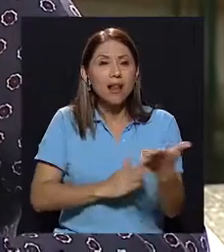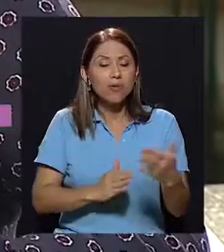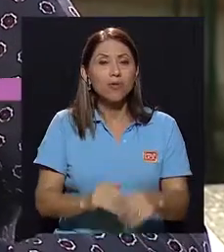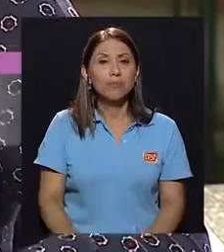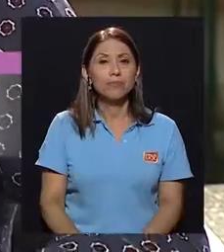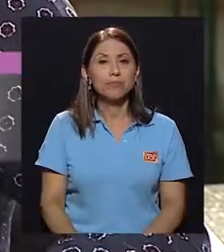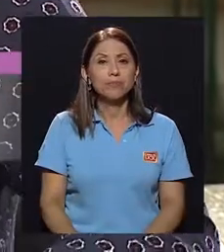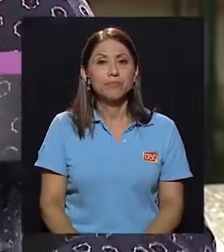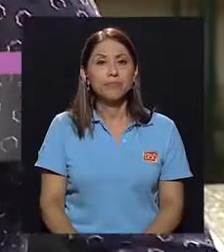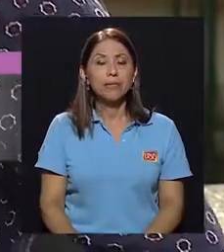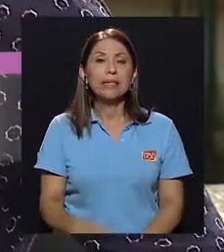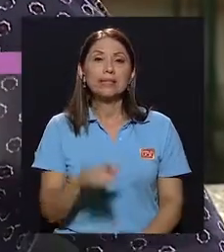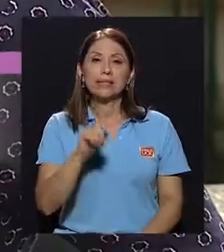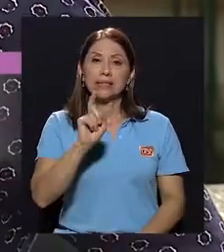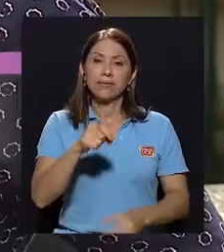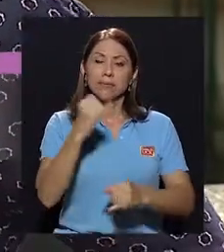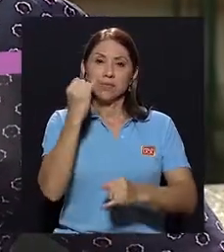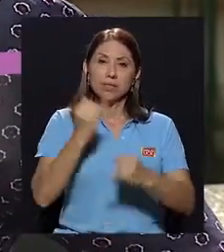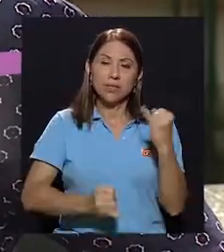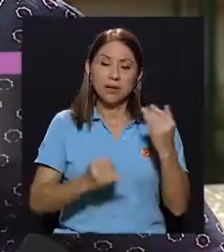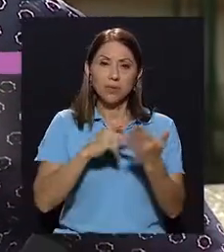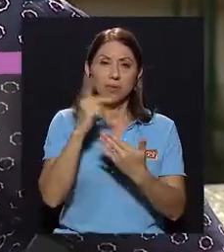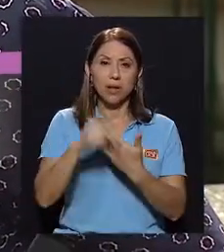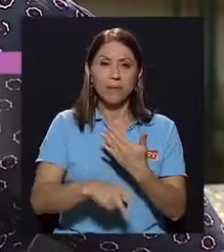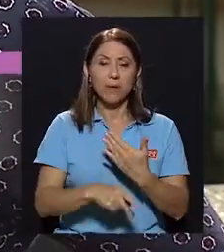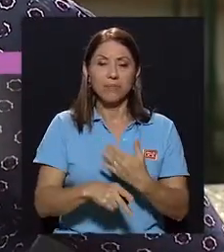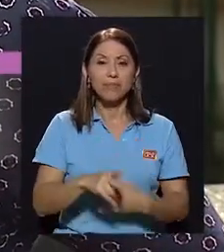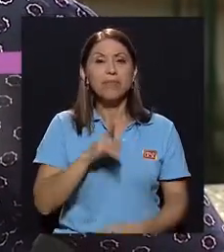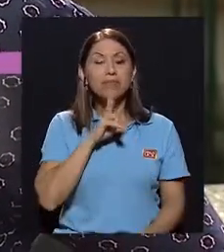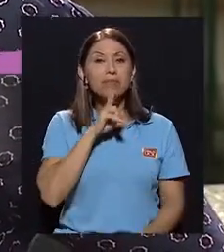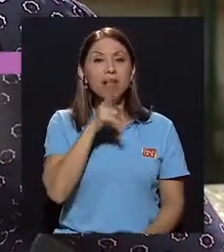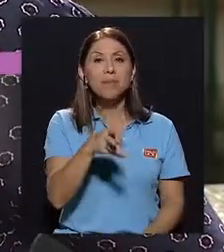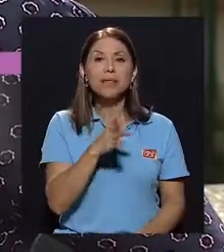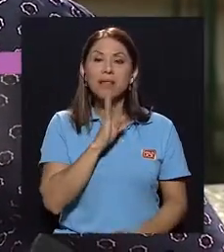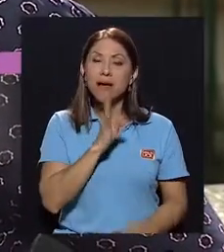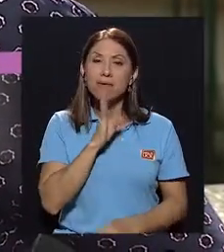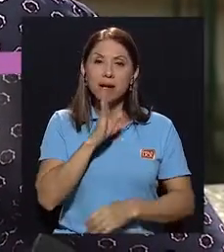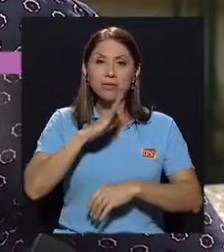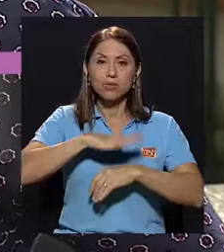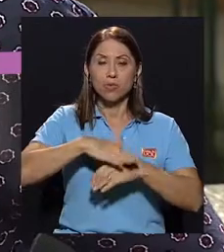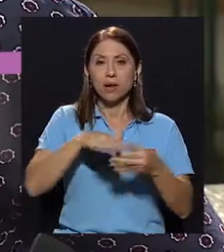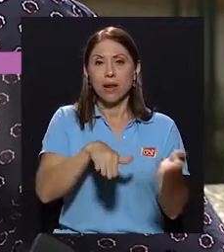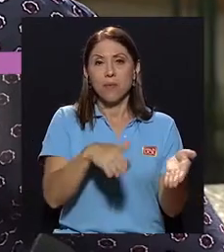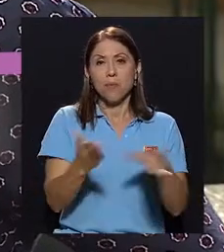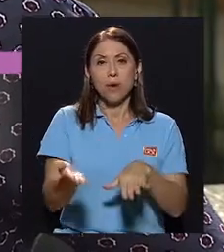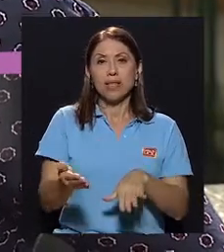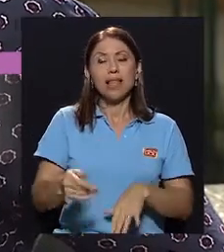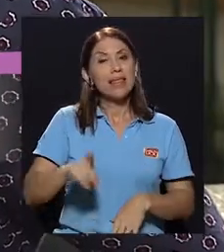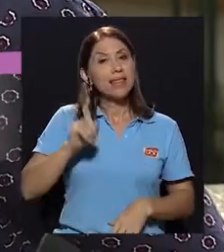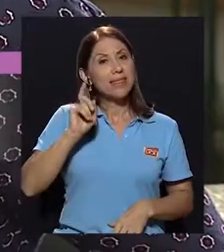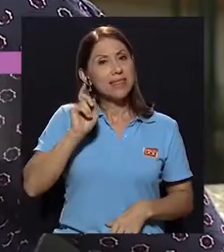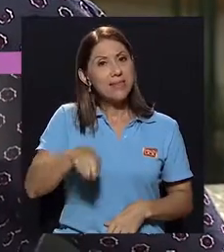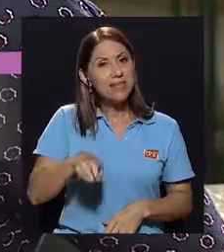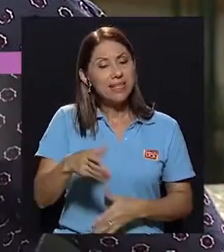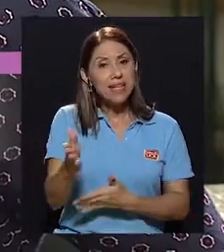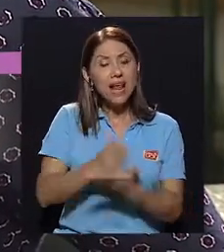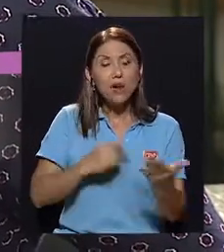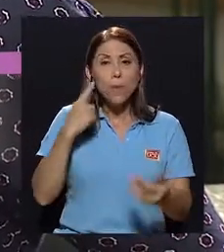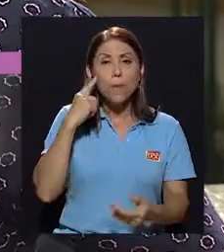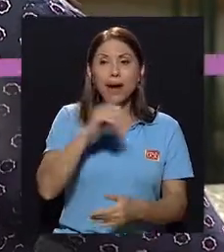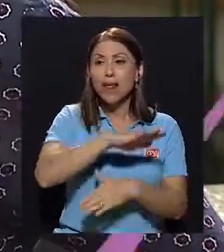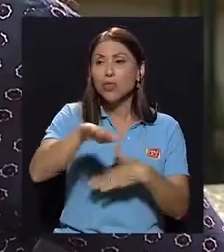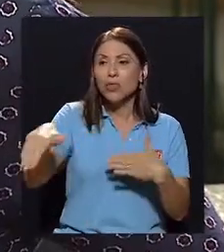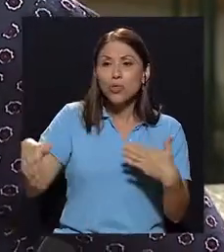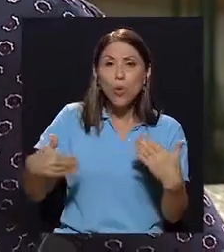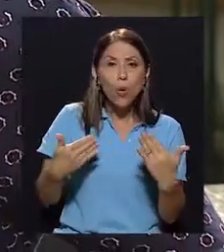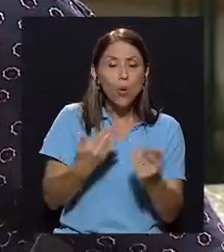cerrar el programa. realmente conversar de la muerte debería de ser un acto para todos, de todos y en